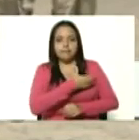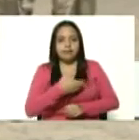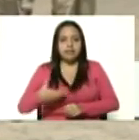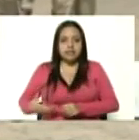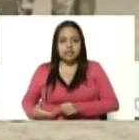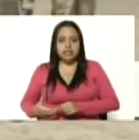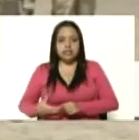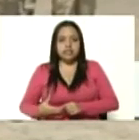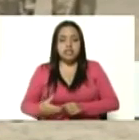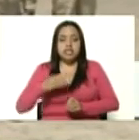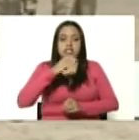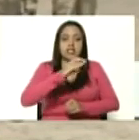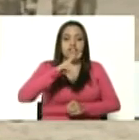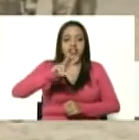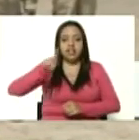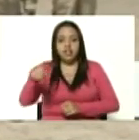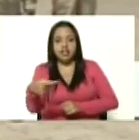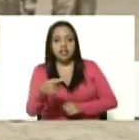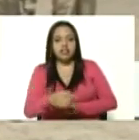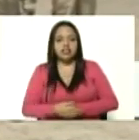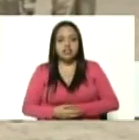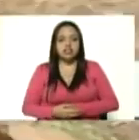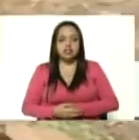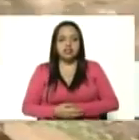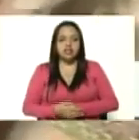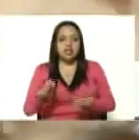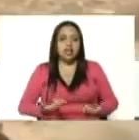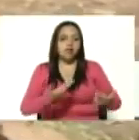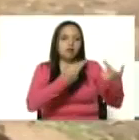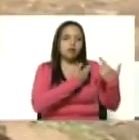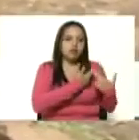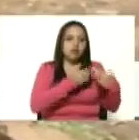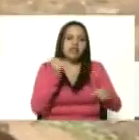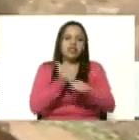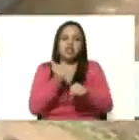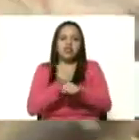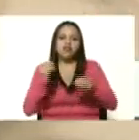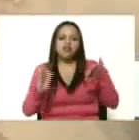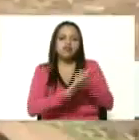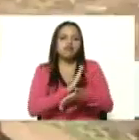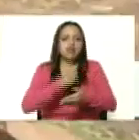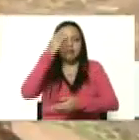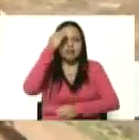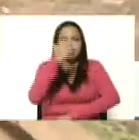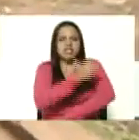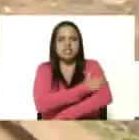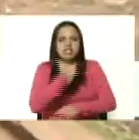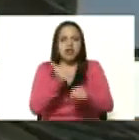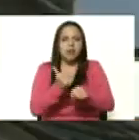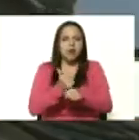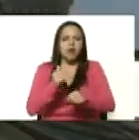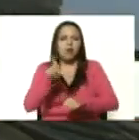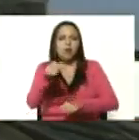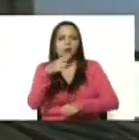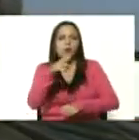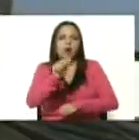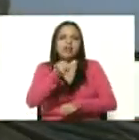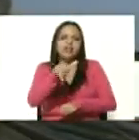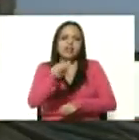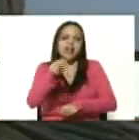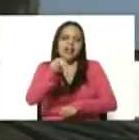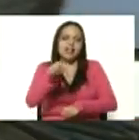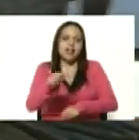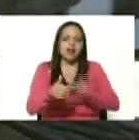Alcasa Arquímedes Hidalgo jefe de operaciones del estado mayor de la milicia obrera de Guayana en representación de los miles de trabajadores